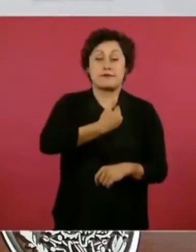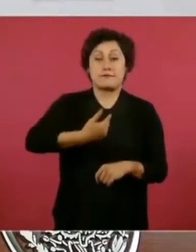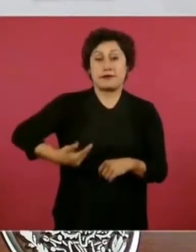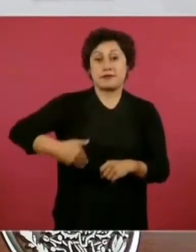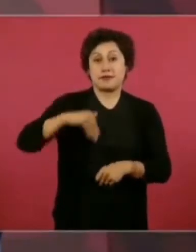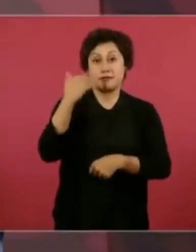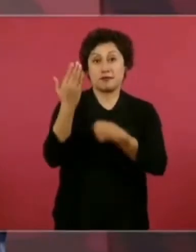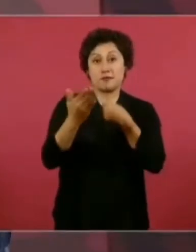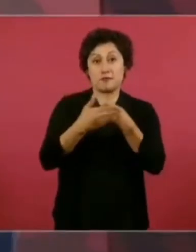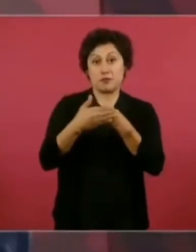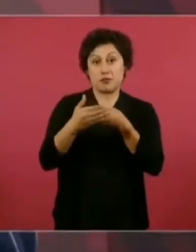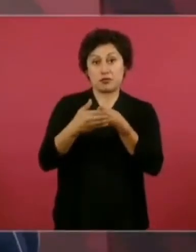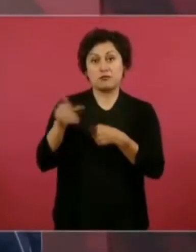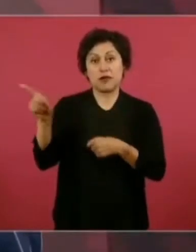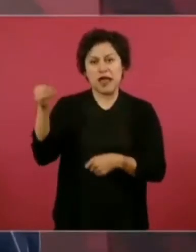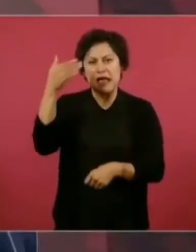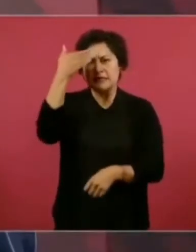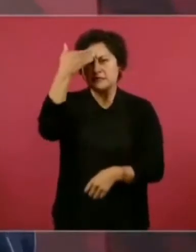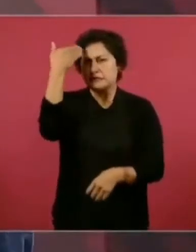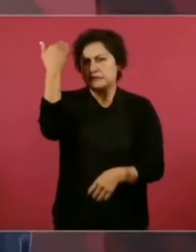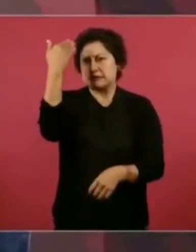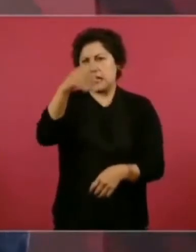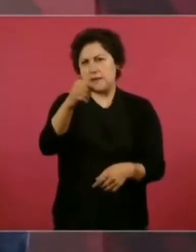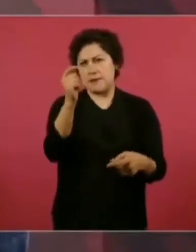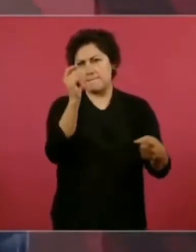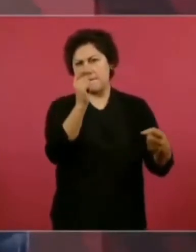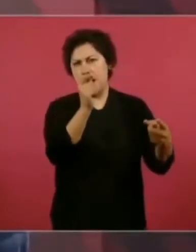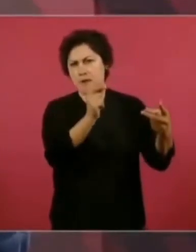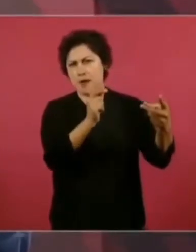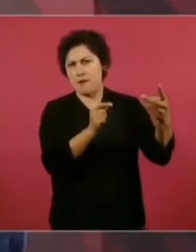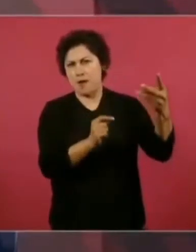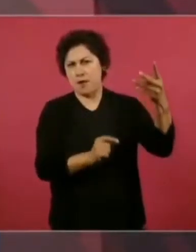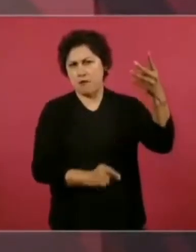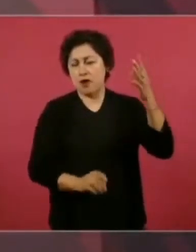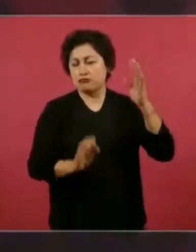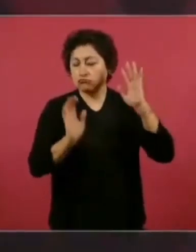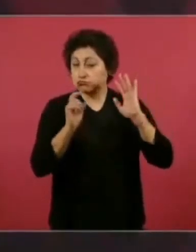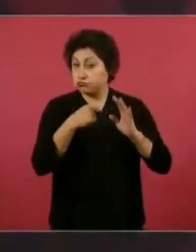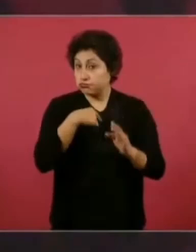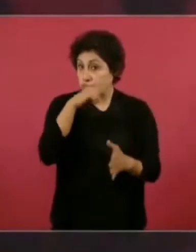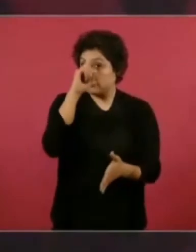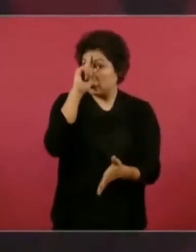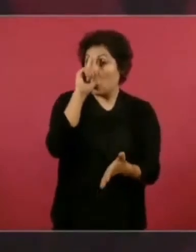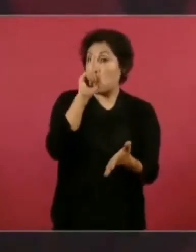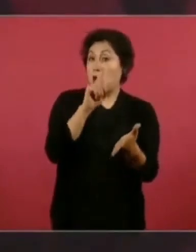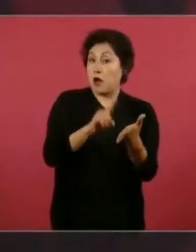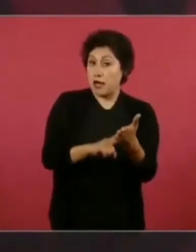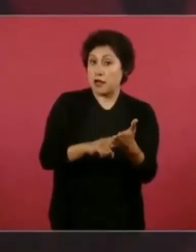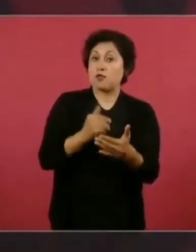pienso que cada vez va a haber menos